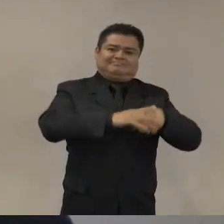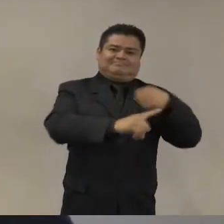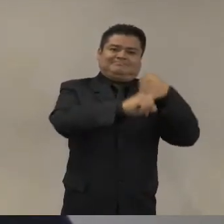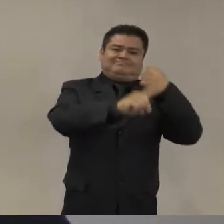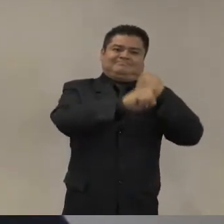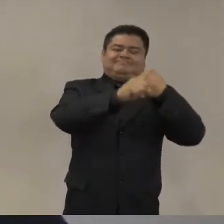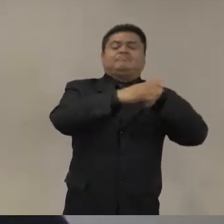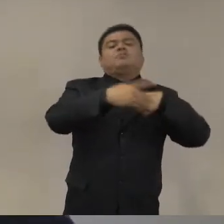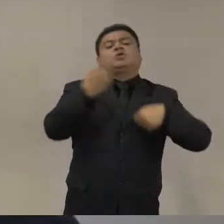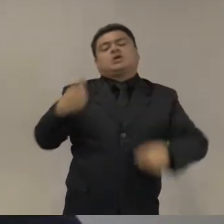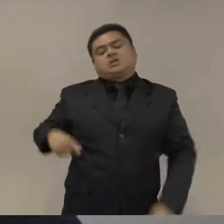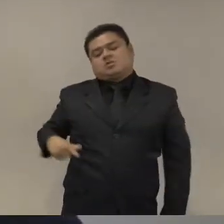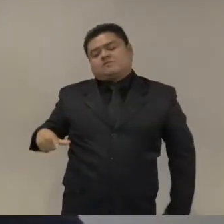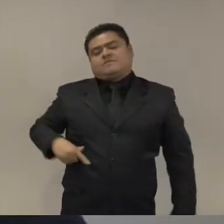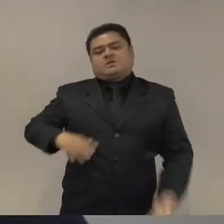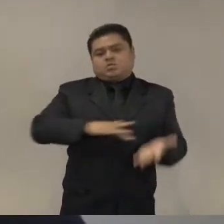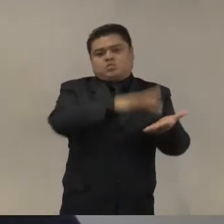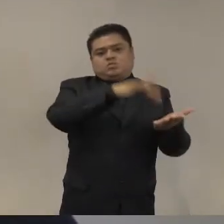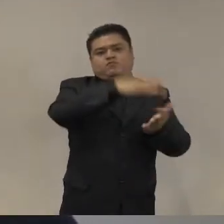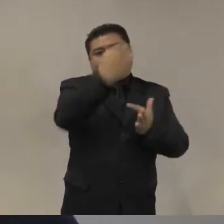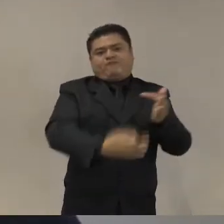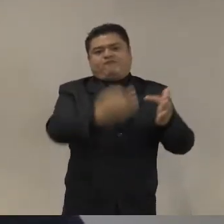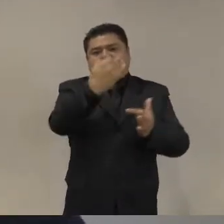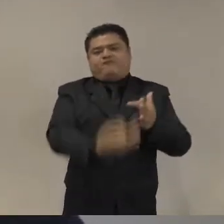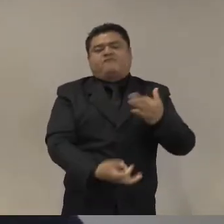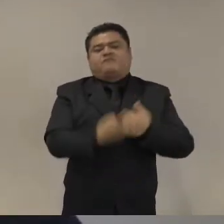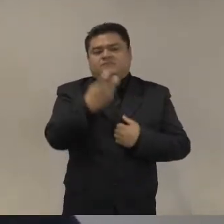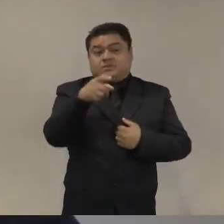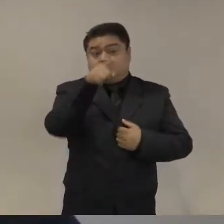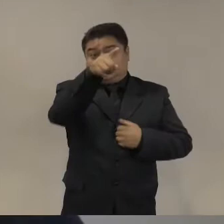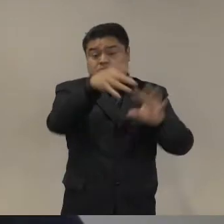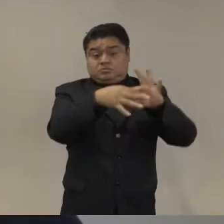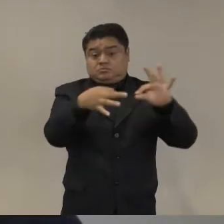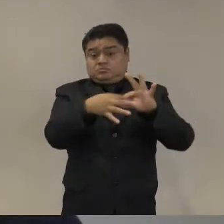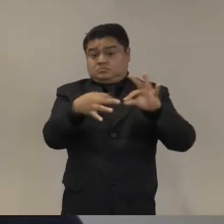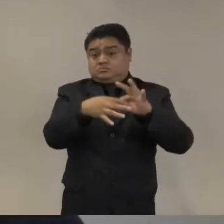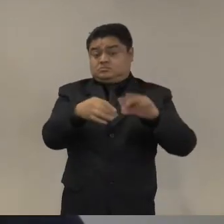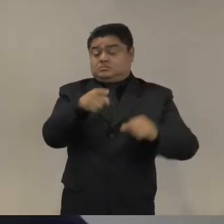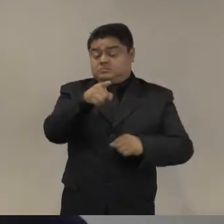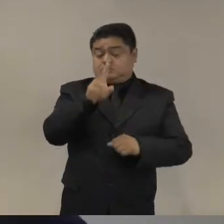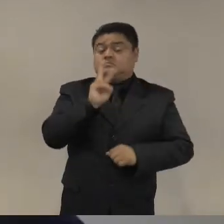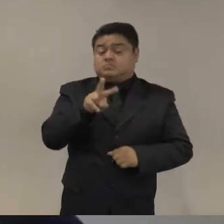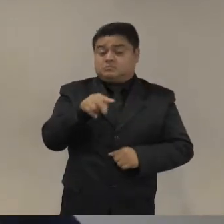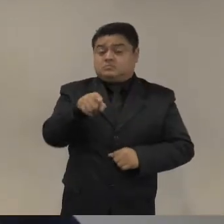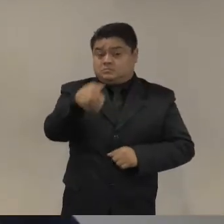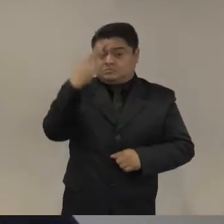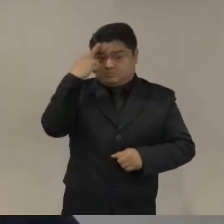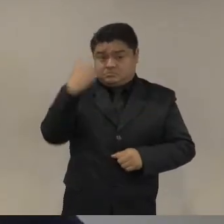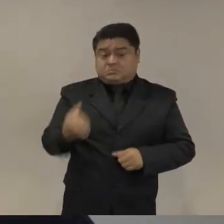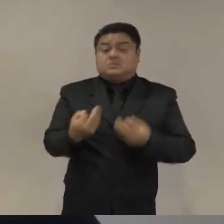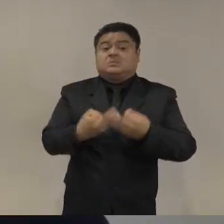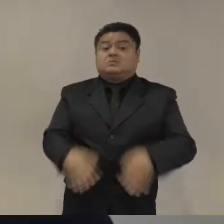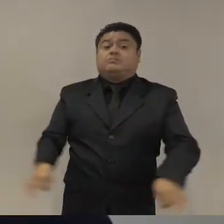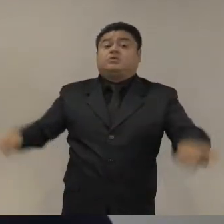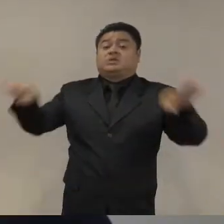gobernanza como tal entonces sí usted tiene un buen punto es importante agregar esos bienes públicos también